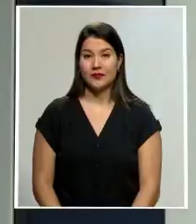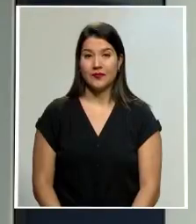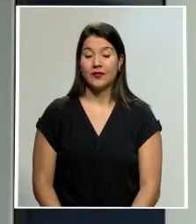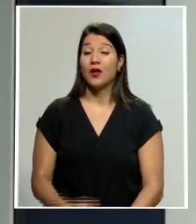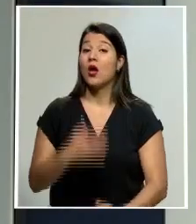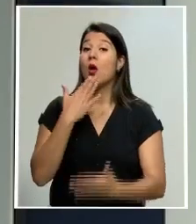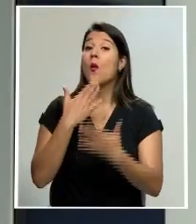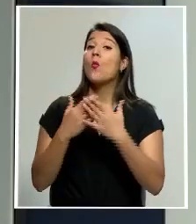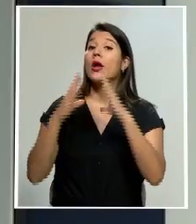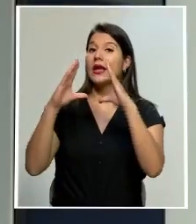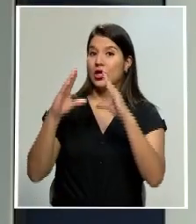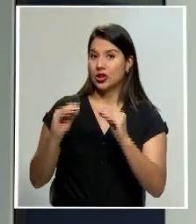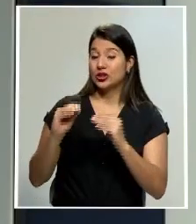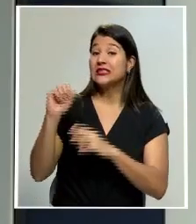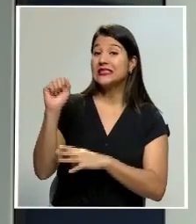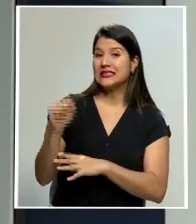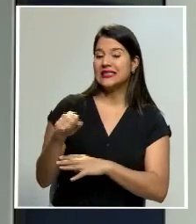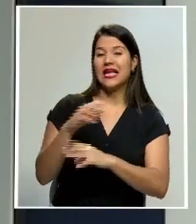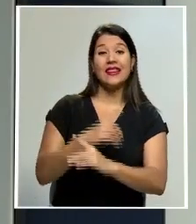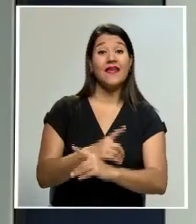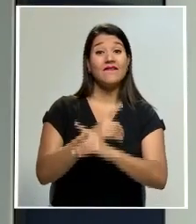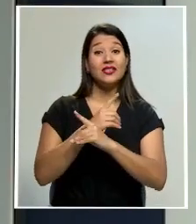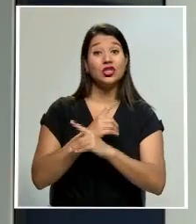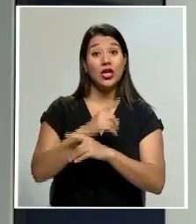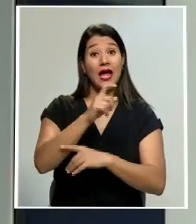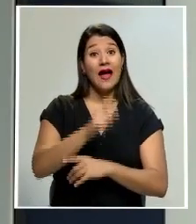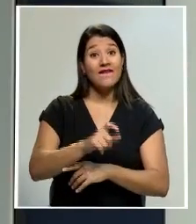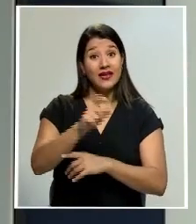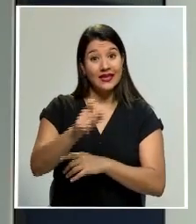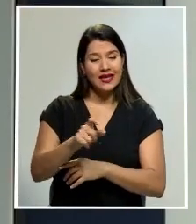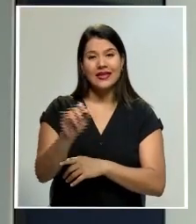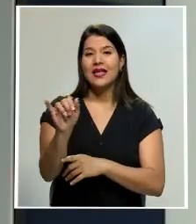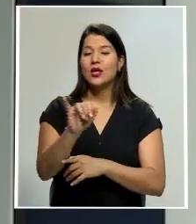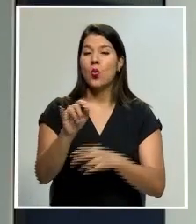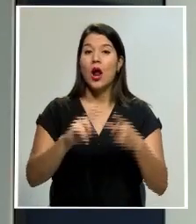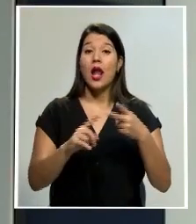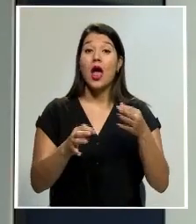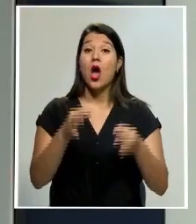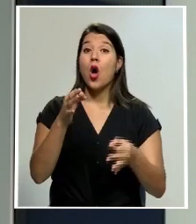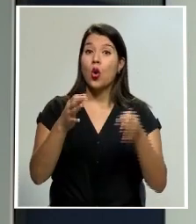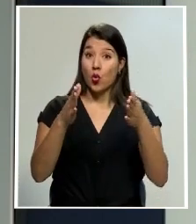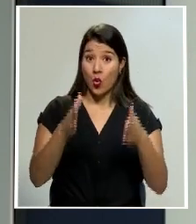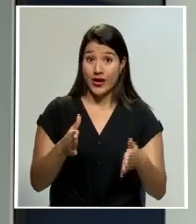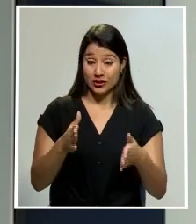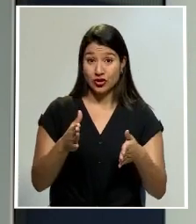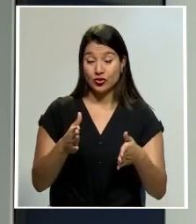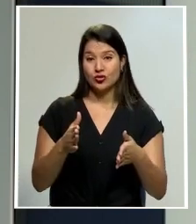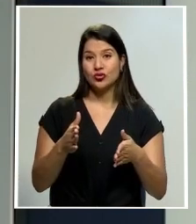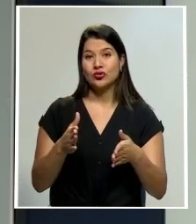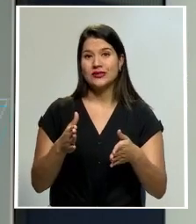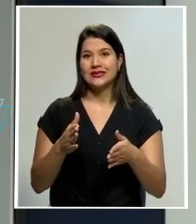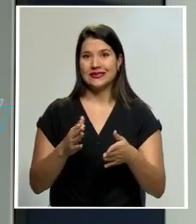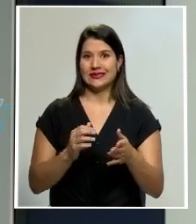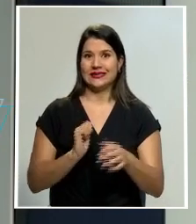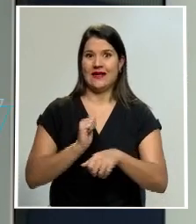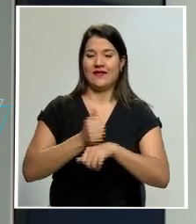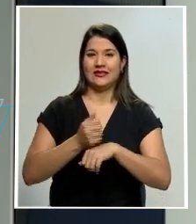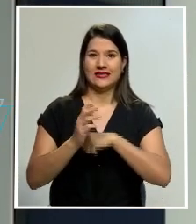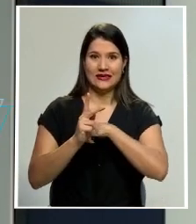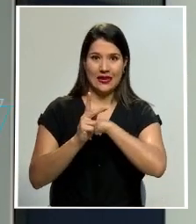Buenas noches, así es, tanto la Defensoría de los Habitantes como los jueces de ejecución de la Pena de Alajuela han mostrado su preocupación